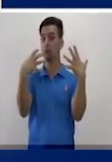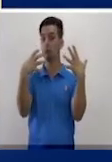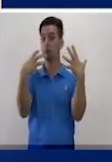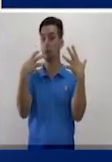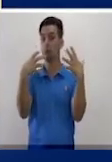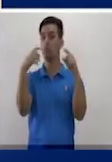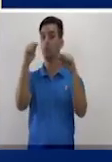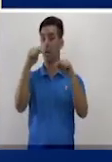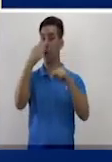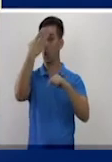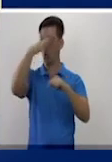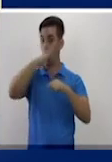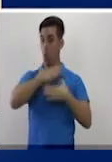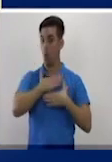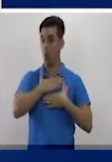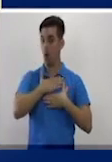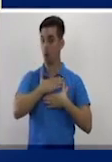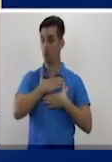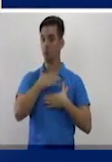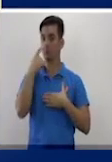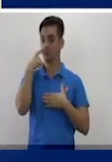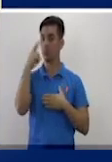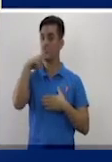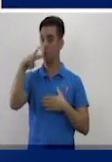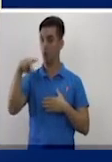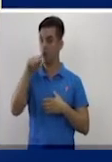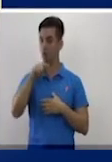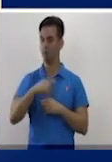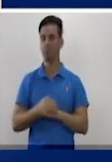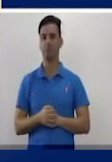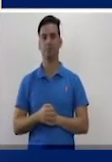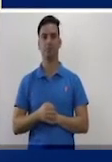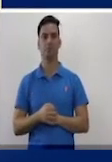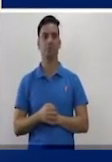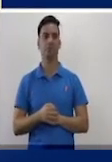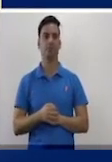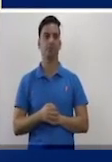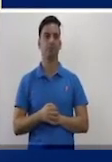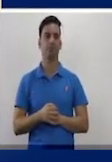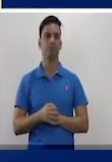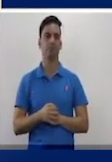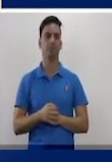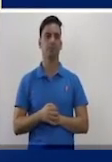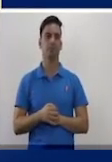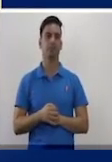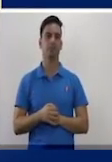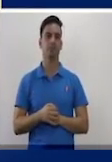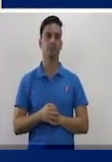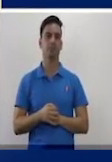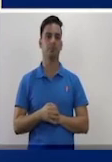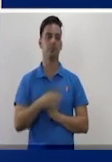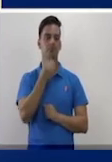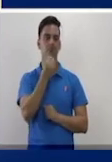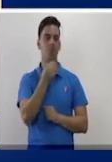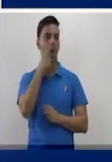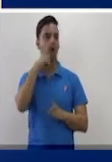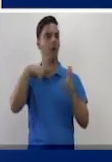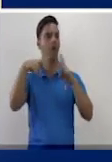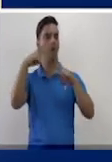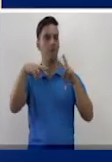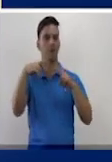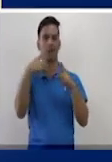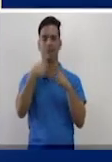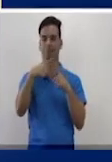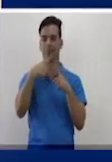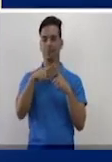busca, busca, que vas a poderlos determinar. Curiosidades matemáticas, también puedes investigar, que